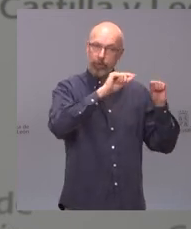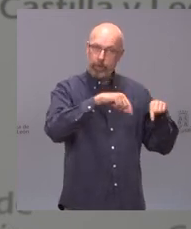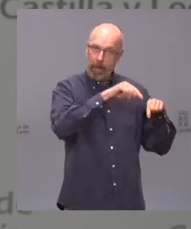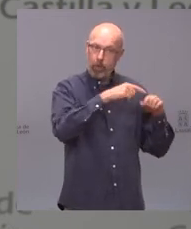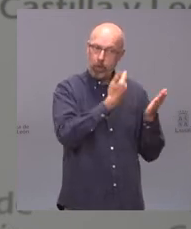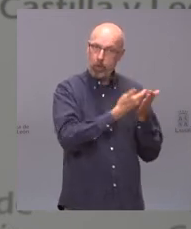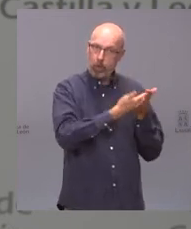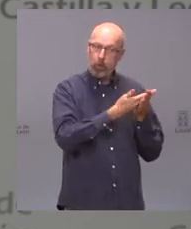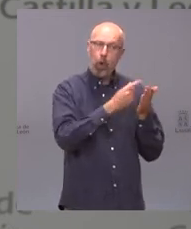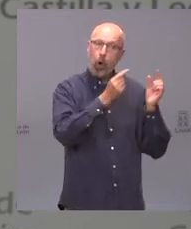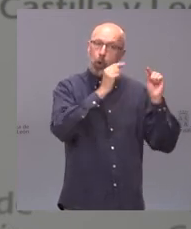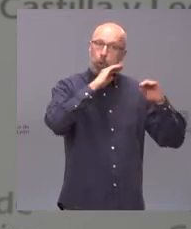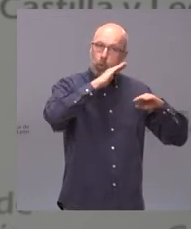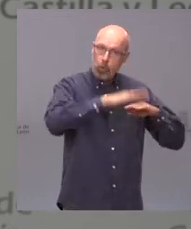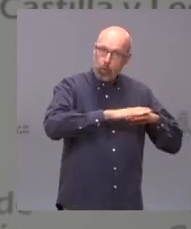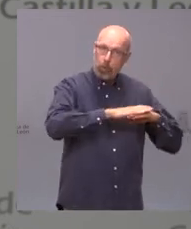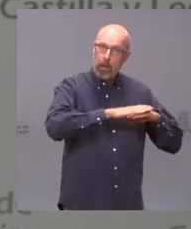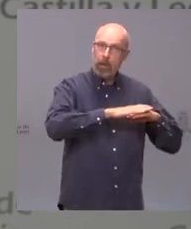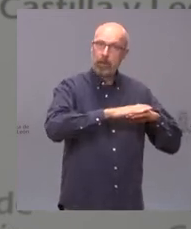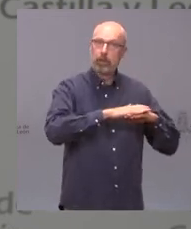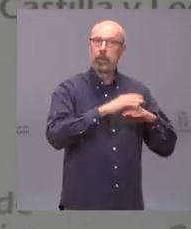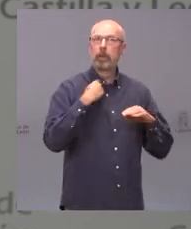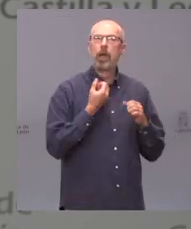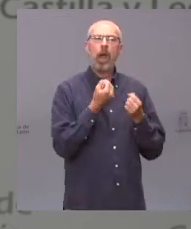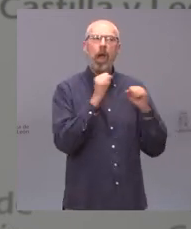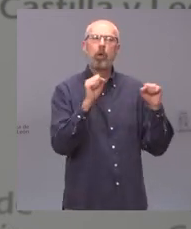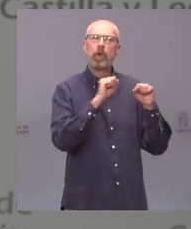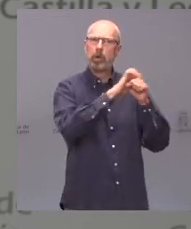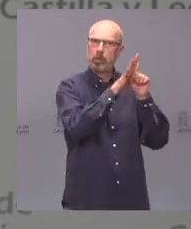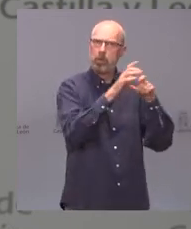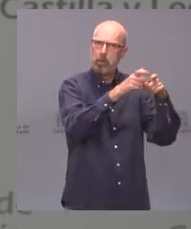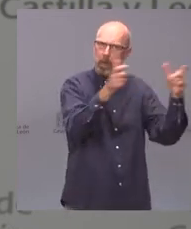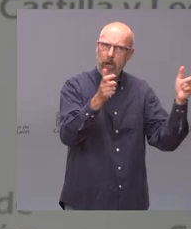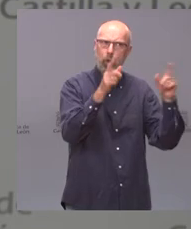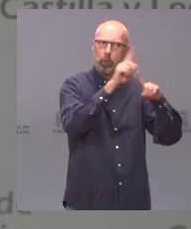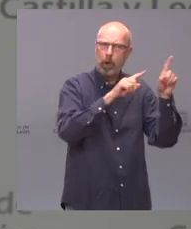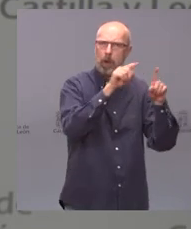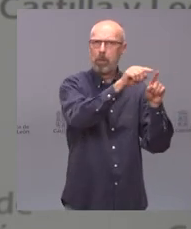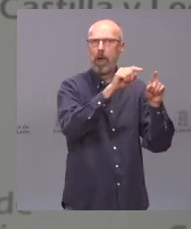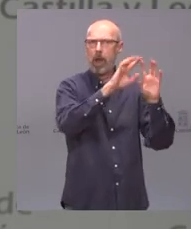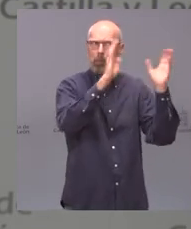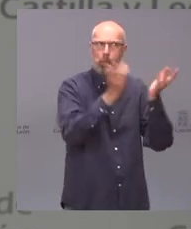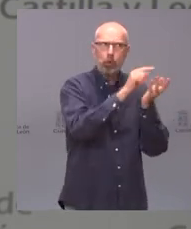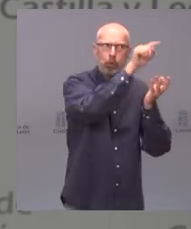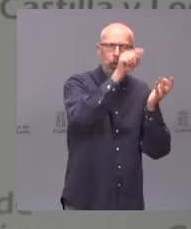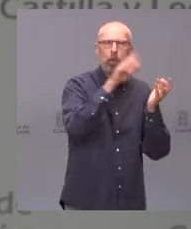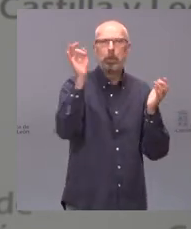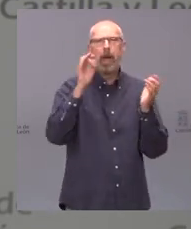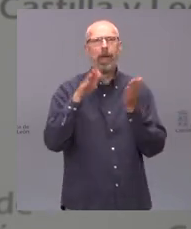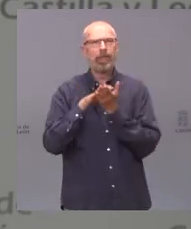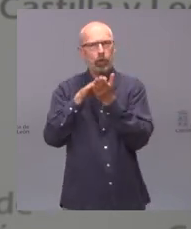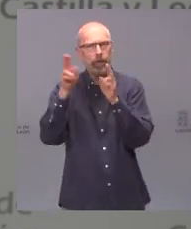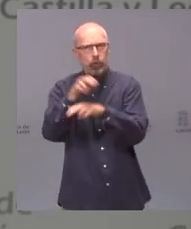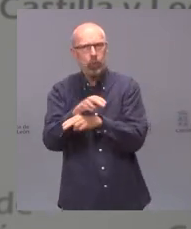pacto que ha podido superar una pandemia mundial y que ha podido superar incluso una moción de censura injusta y sin